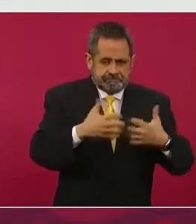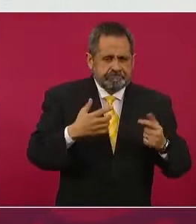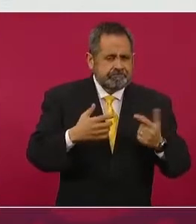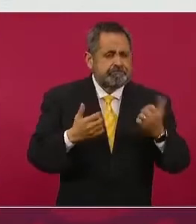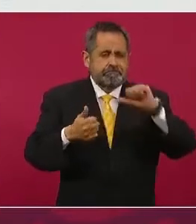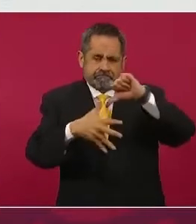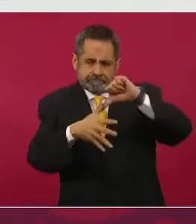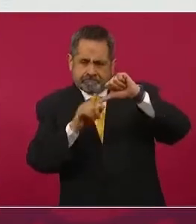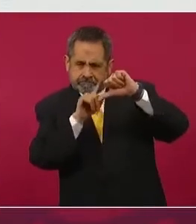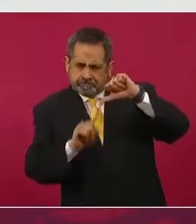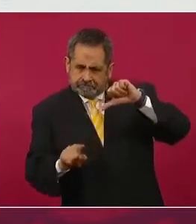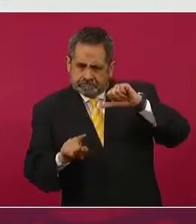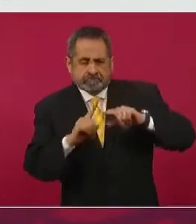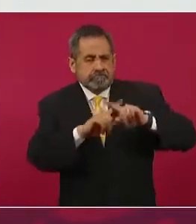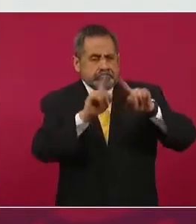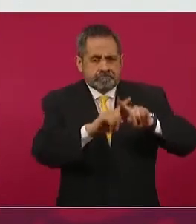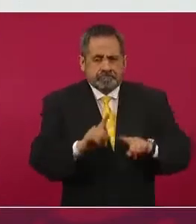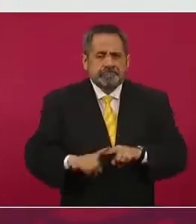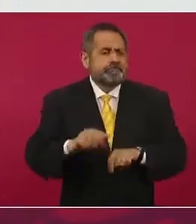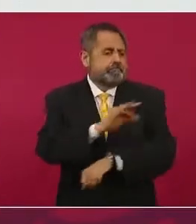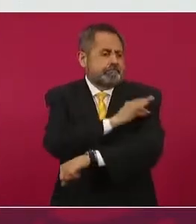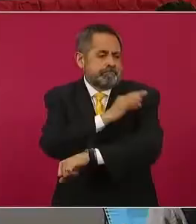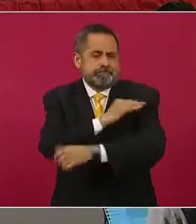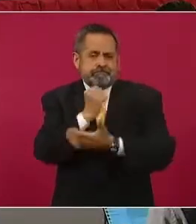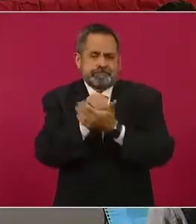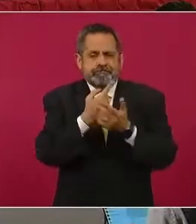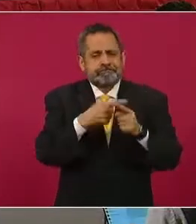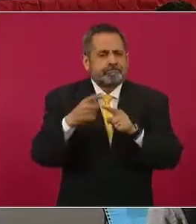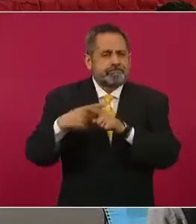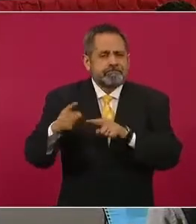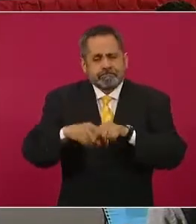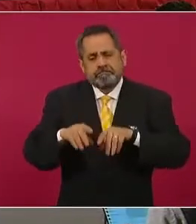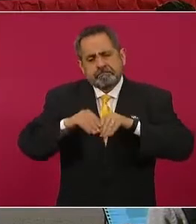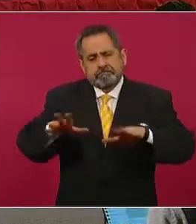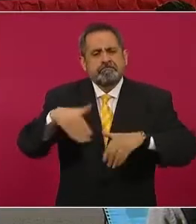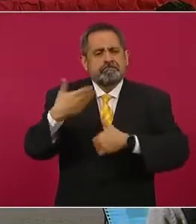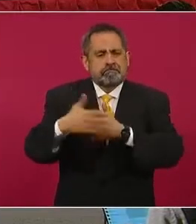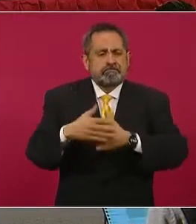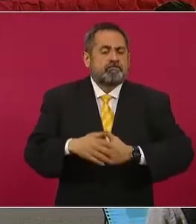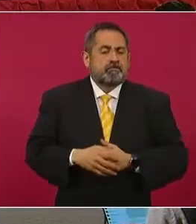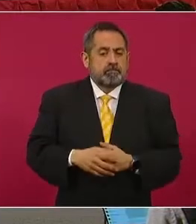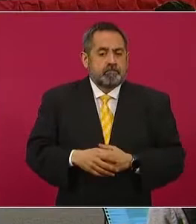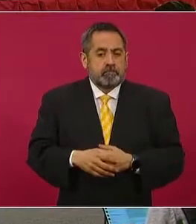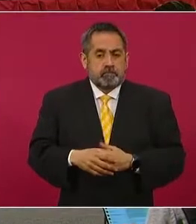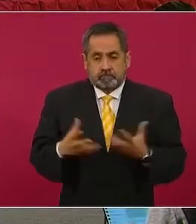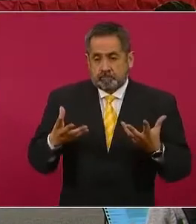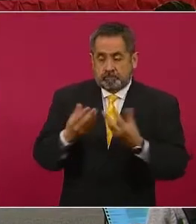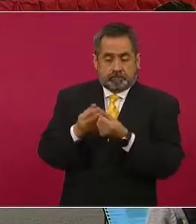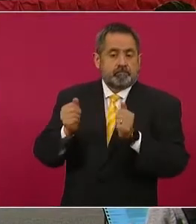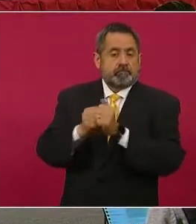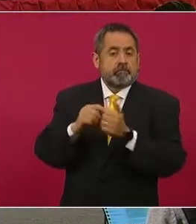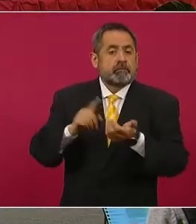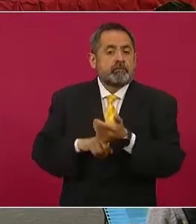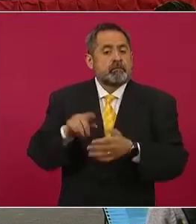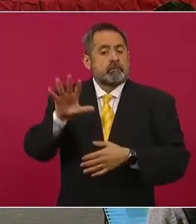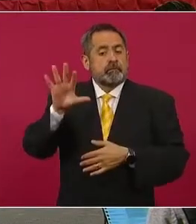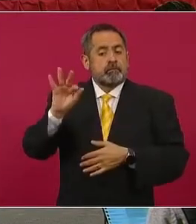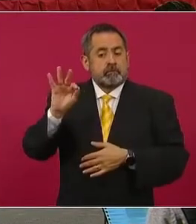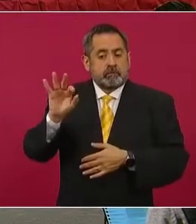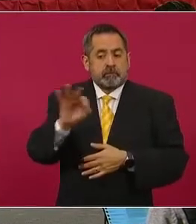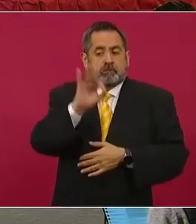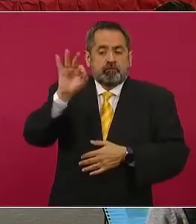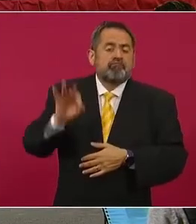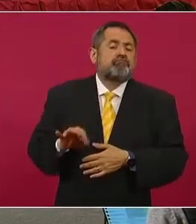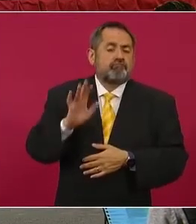países produciendo diferentes tipos de vacunas. Solo subrayar que en merced de esta colaboración tenemos el 40 por ciento de las